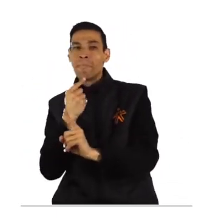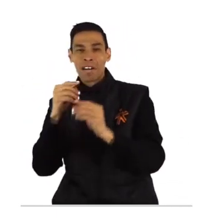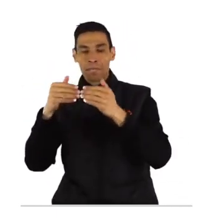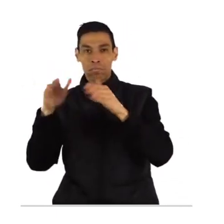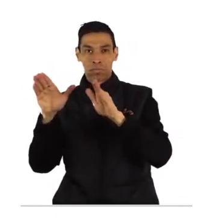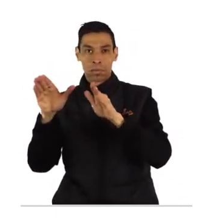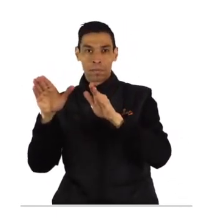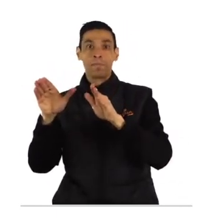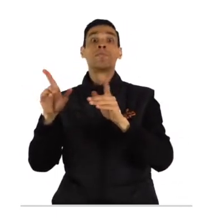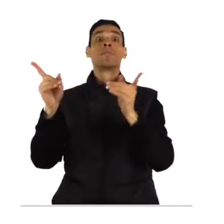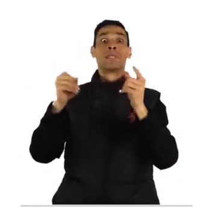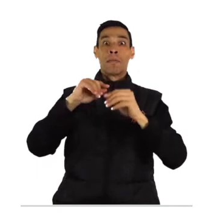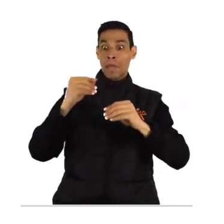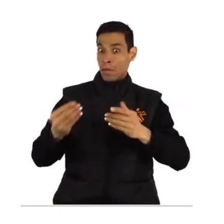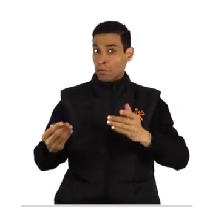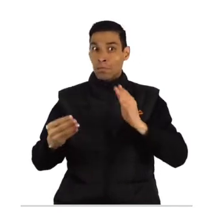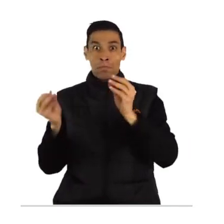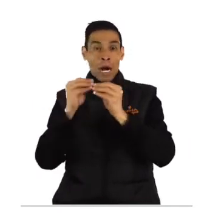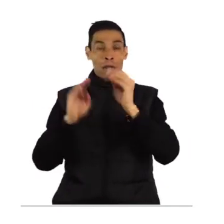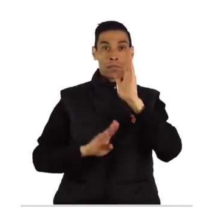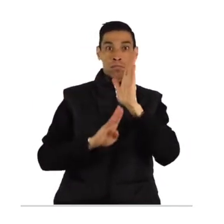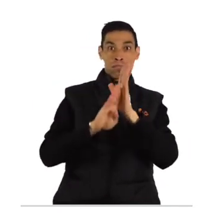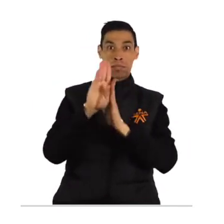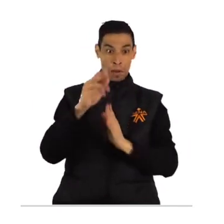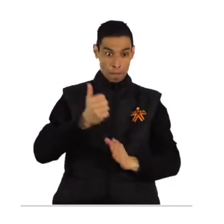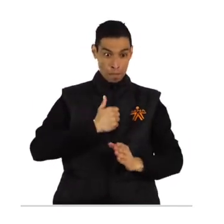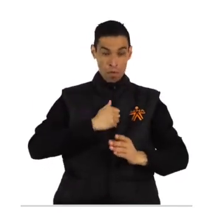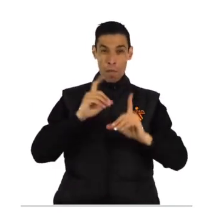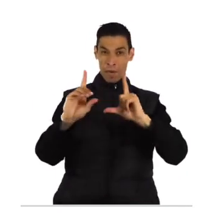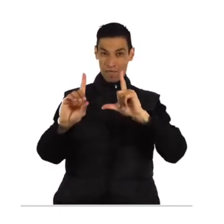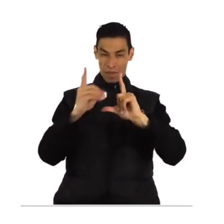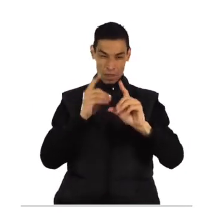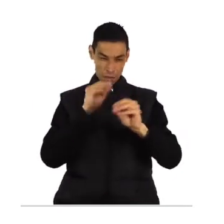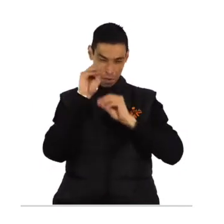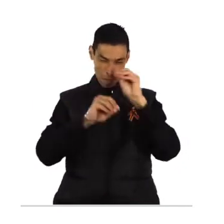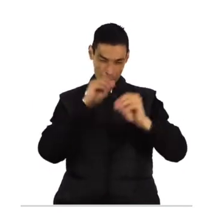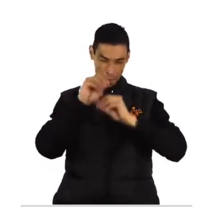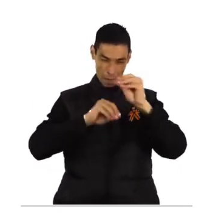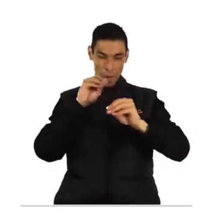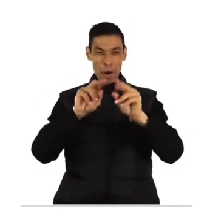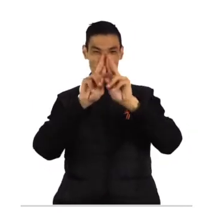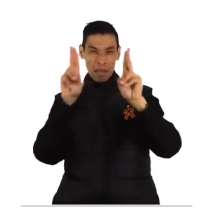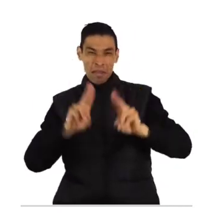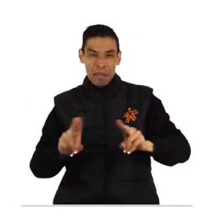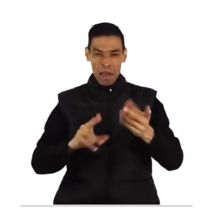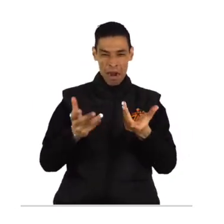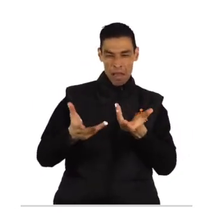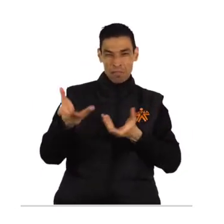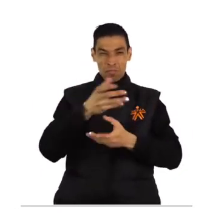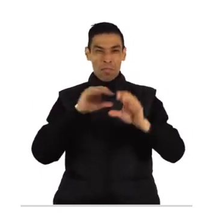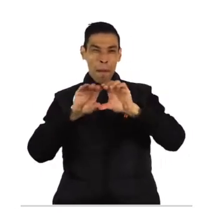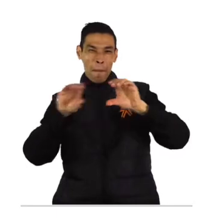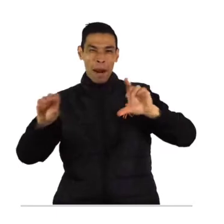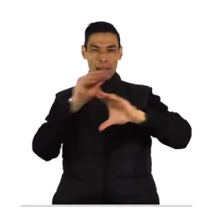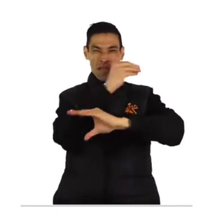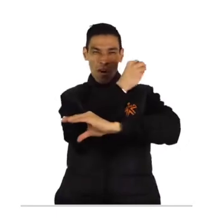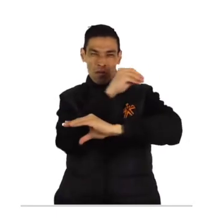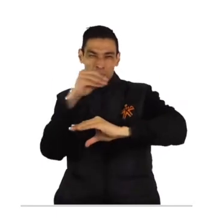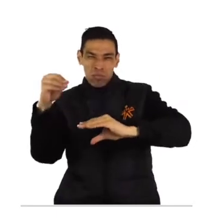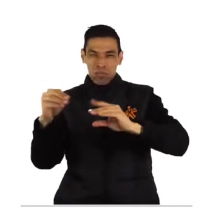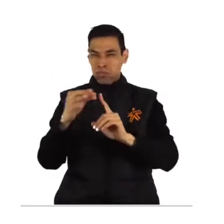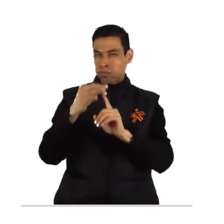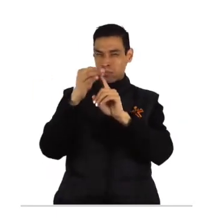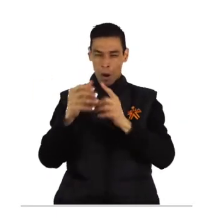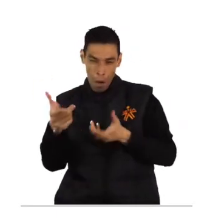hasta niveles avanzados como crear contenidos propios en medios digitales e interactuar con programas plataformas y